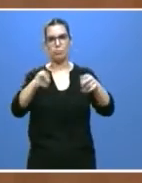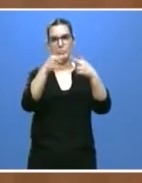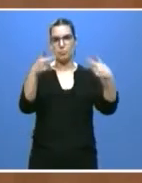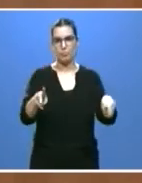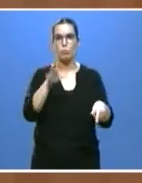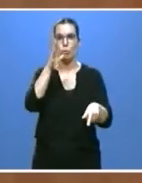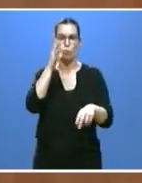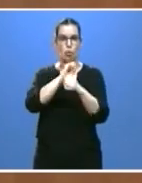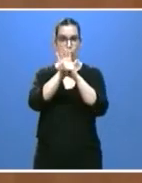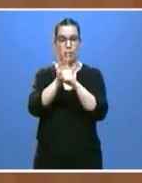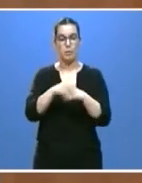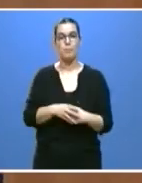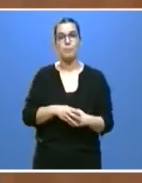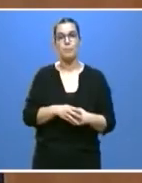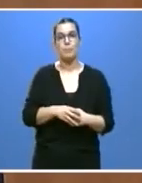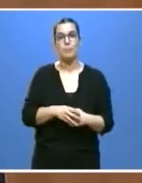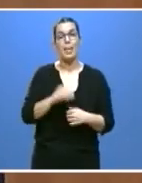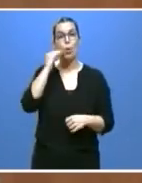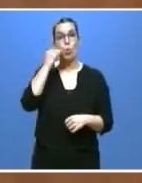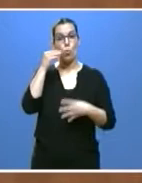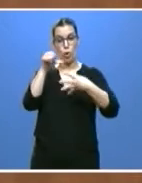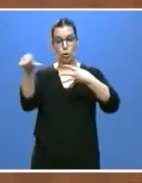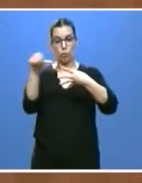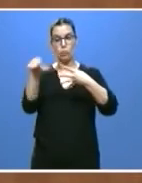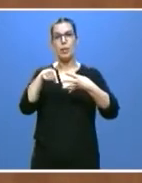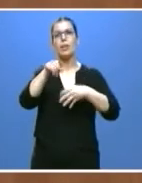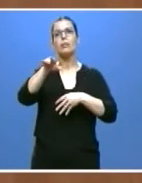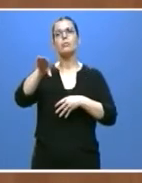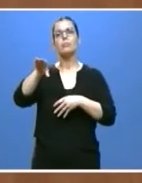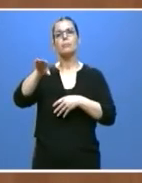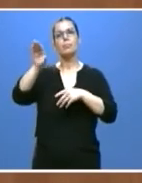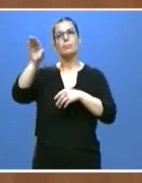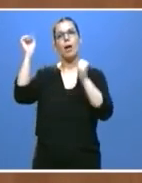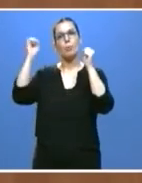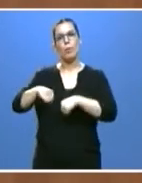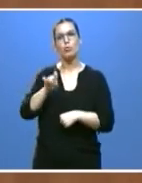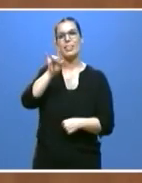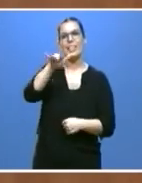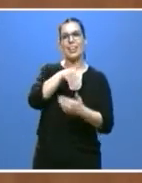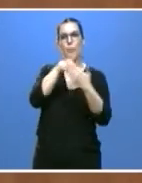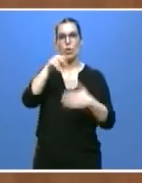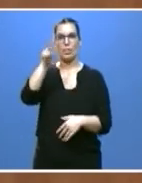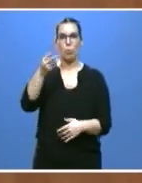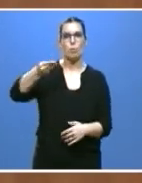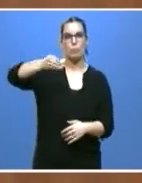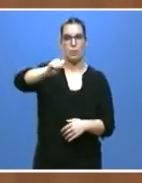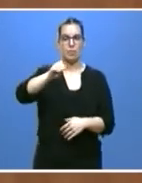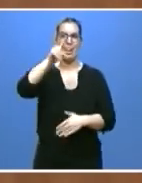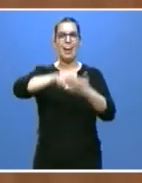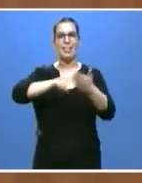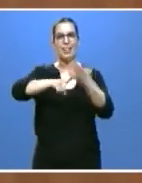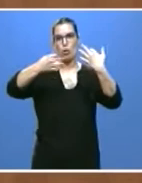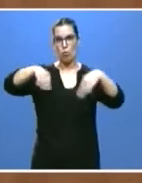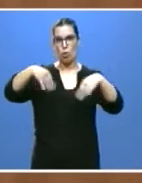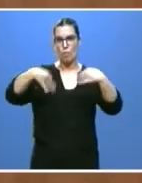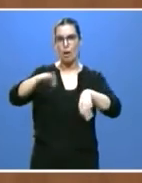convocaremos en la primera semana de julio otros 15 millones de euros de ayudas de alquiler ordinaria para este